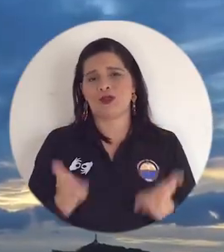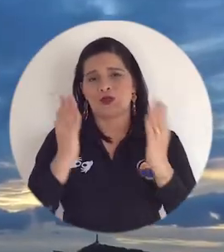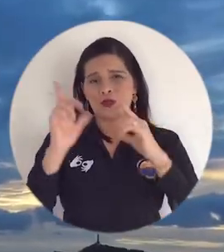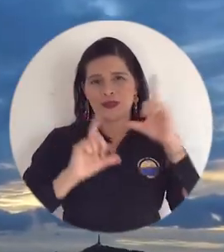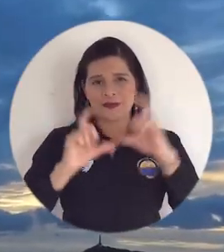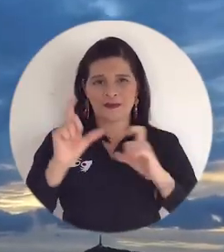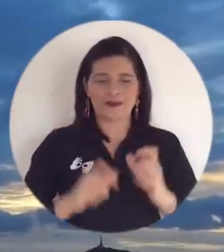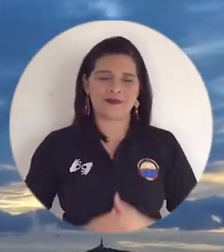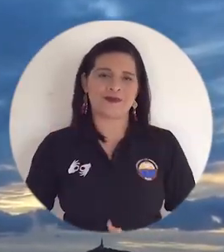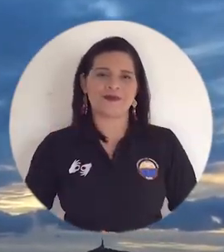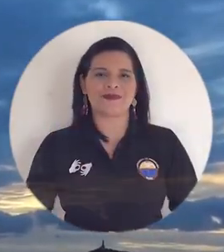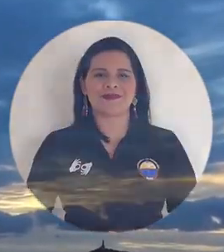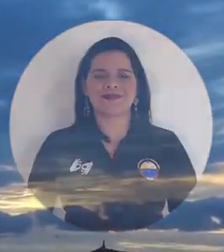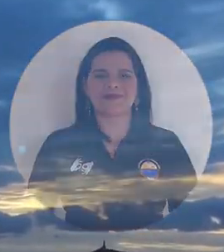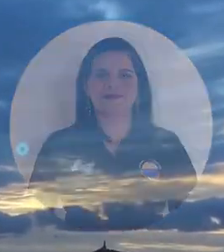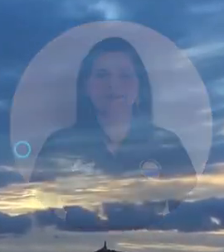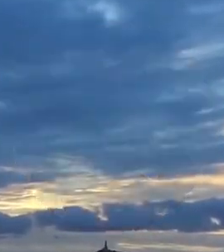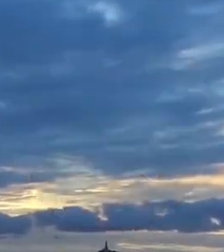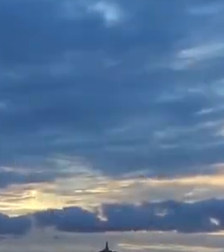tecnológicas.